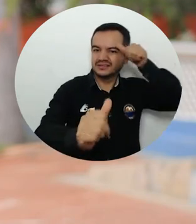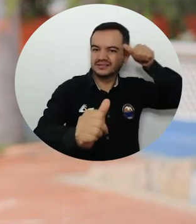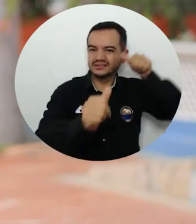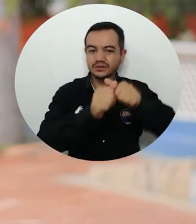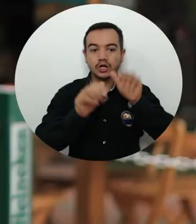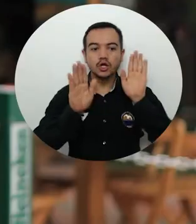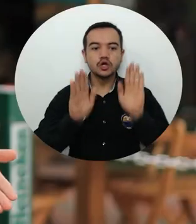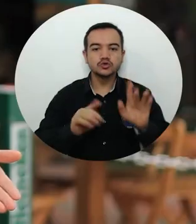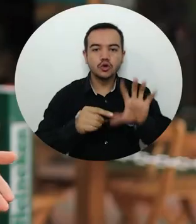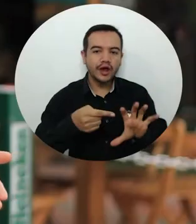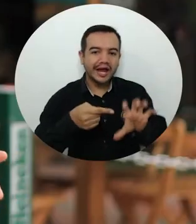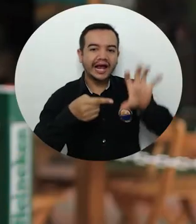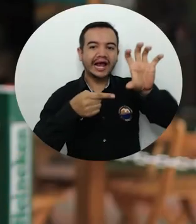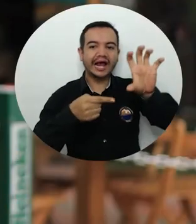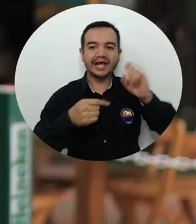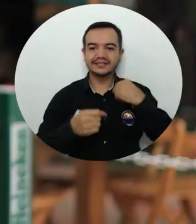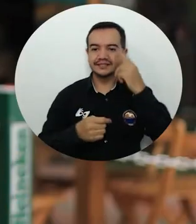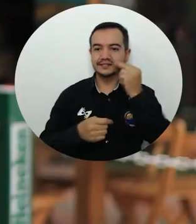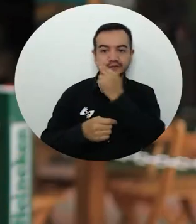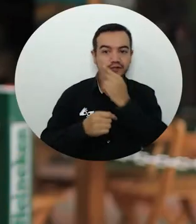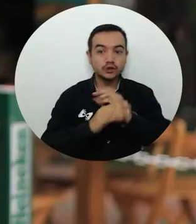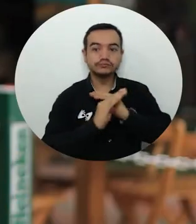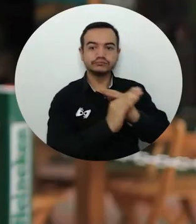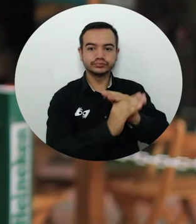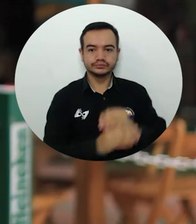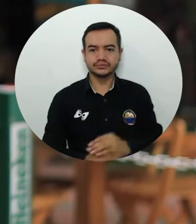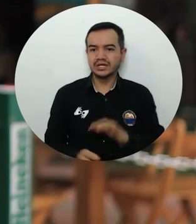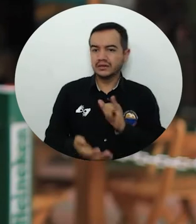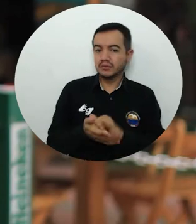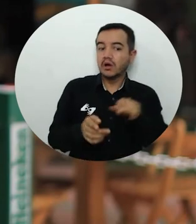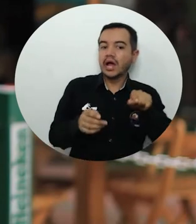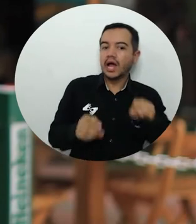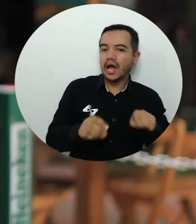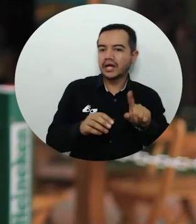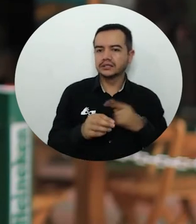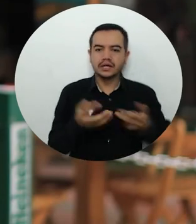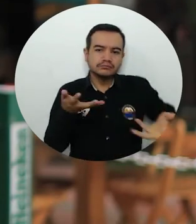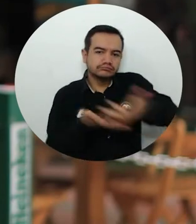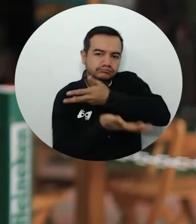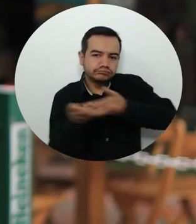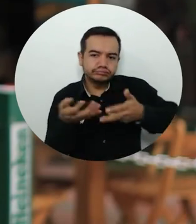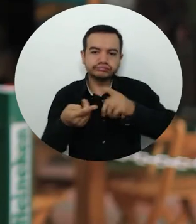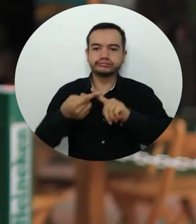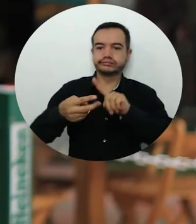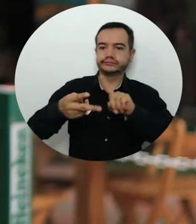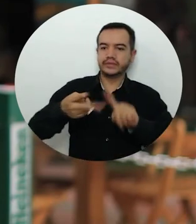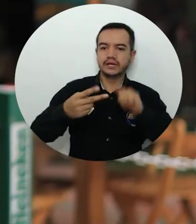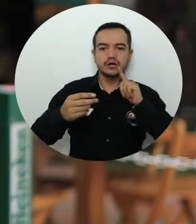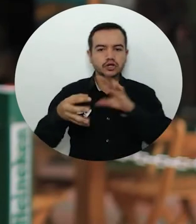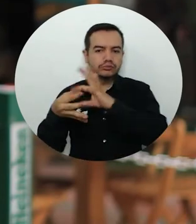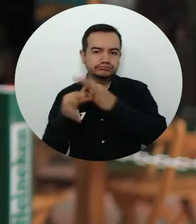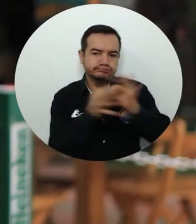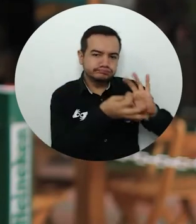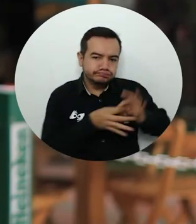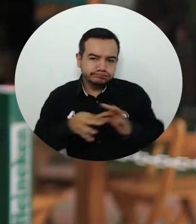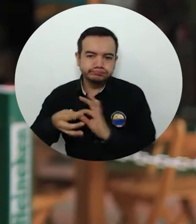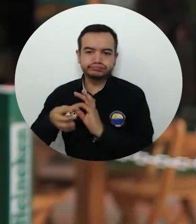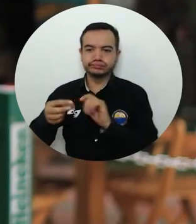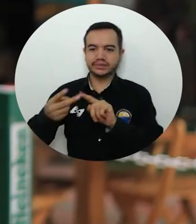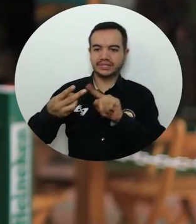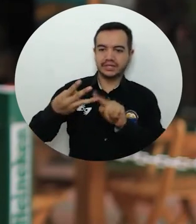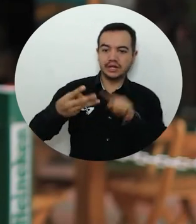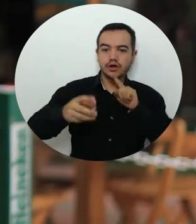cáncer de seno. Diferentes actividades como conversatorio, el gran lazo humano y la rodada rosa se desarrollaron en conjunto con la